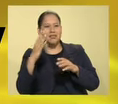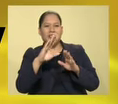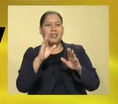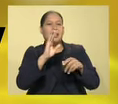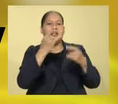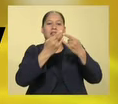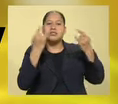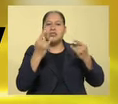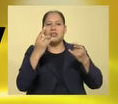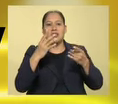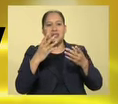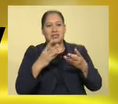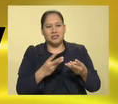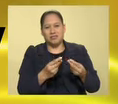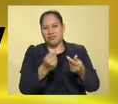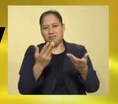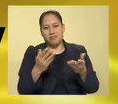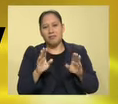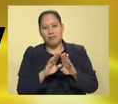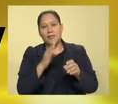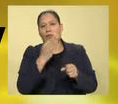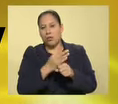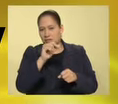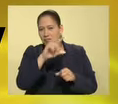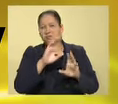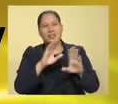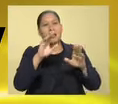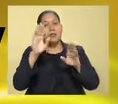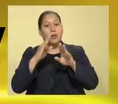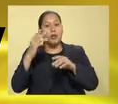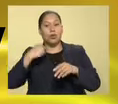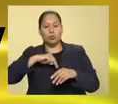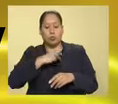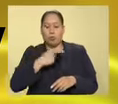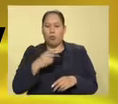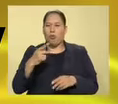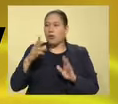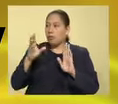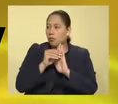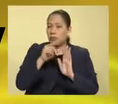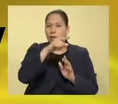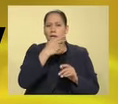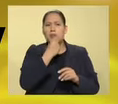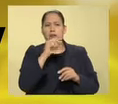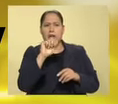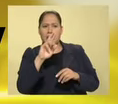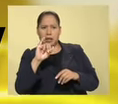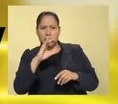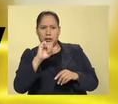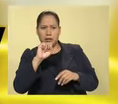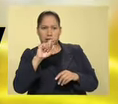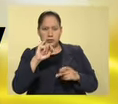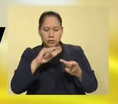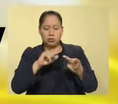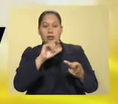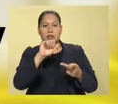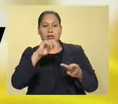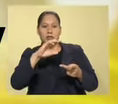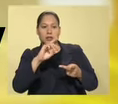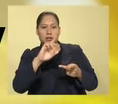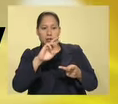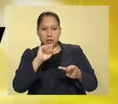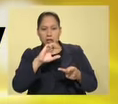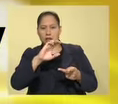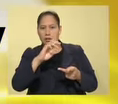1. Rápido, de hecho ya se siente desgastada ahorita mismo. A pesar de que está Sandra Echavarria, está Eric del Castillo, siendo un buen temple así con el actor,